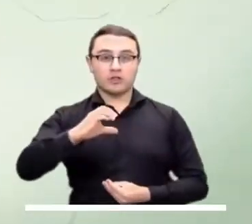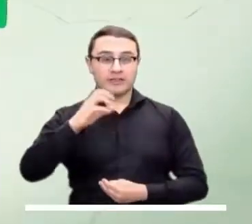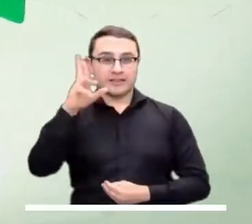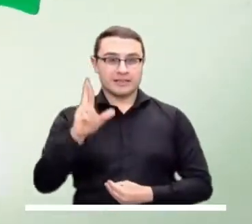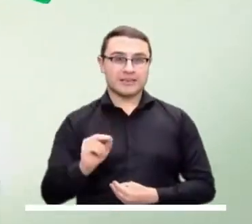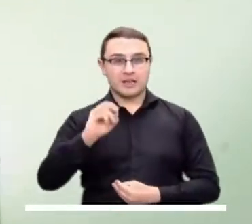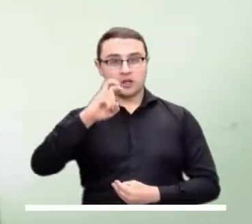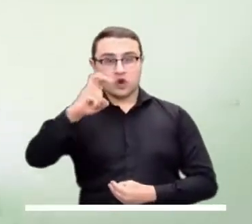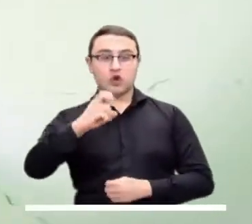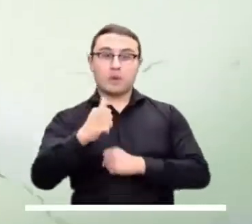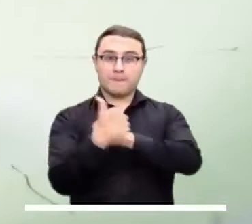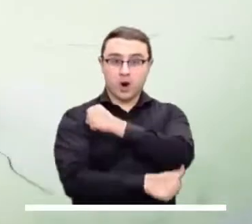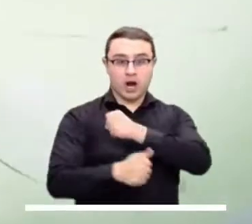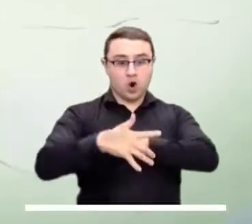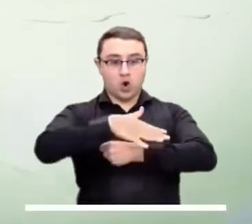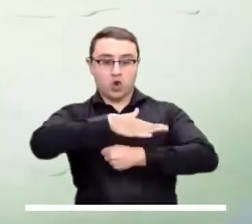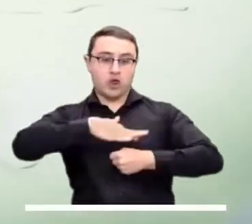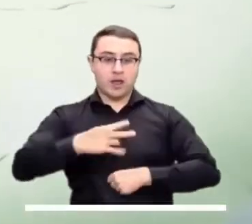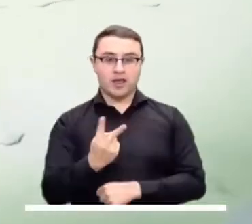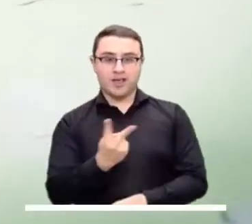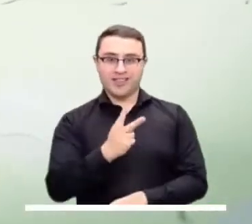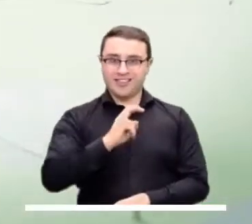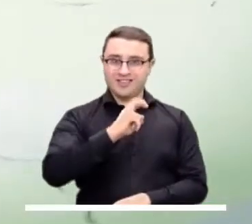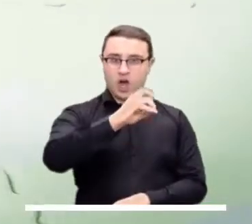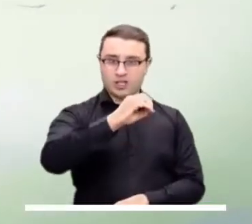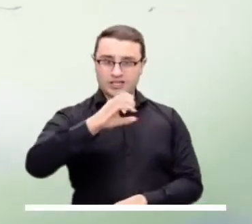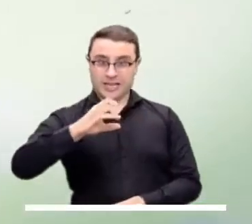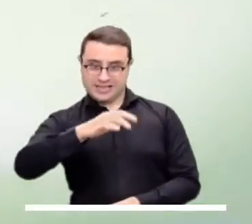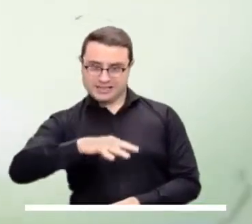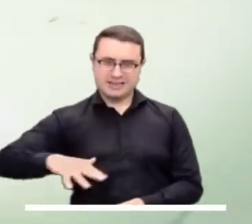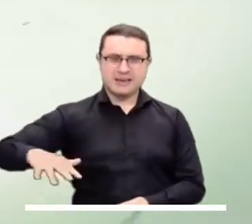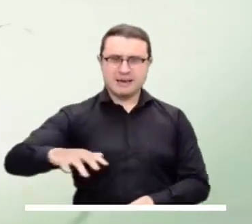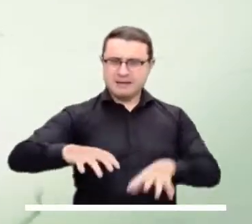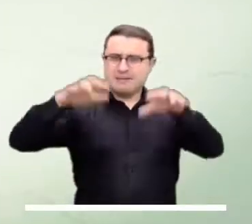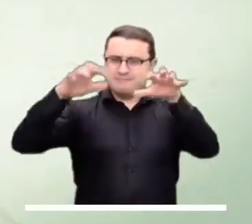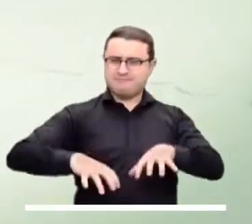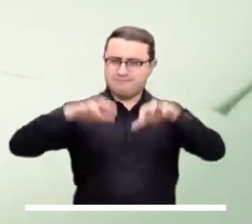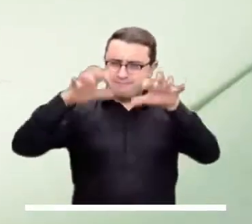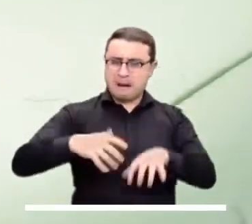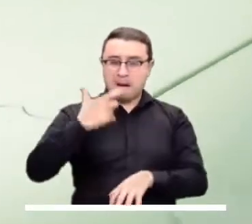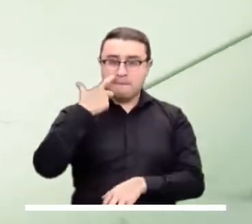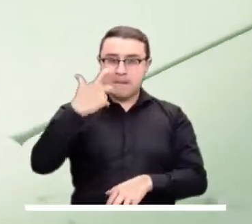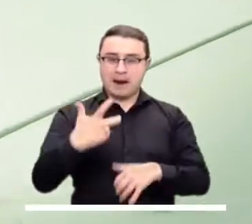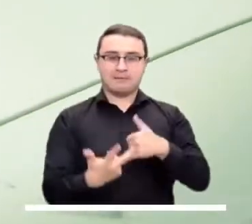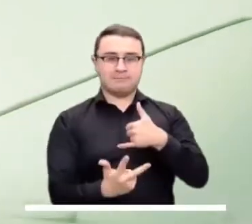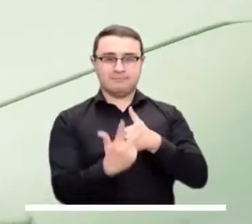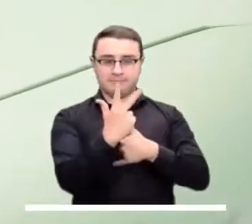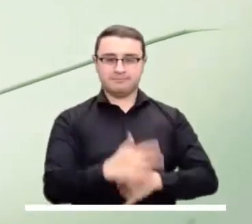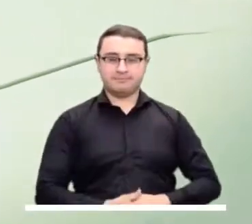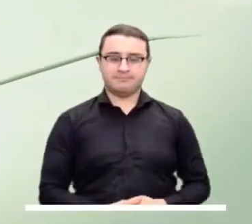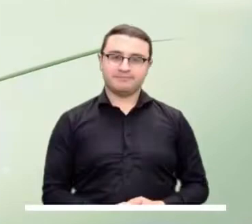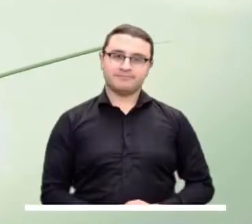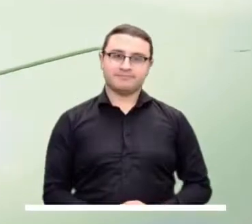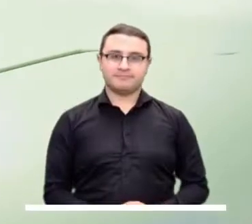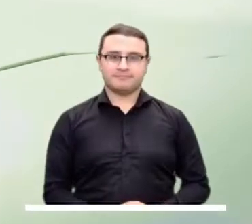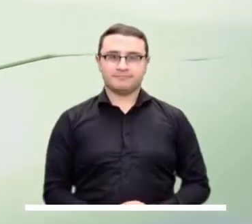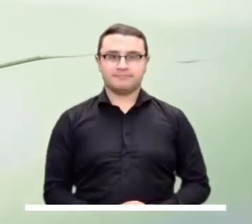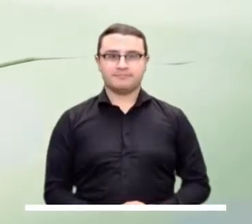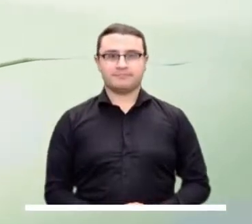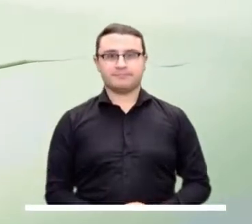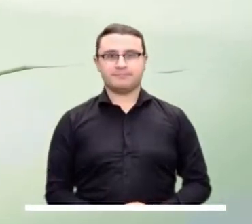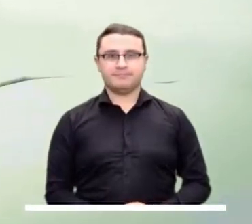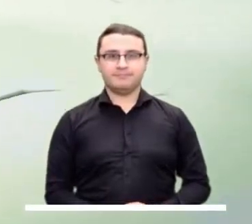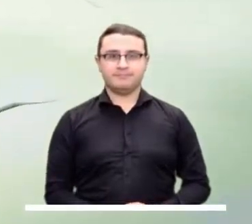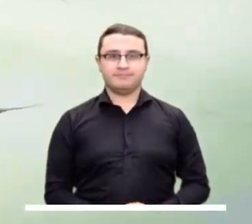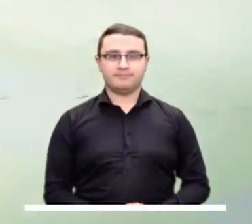El occidente de Antioquia, el norte de Risaralda y el noroccidente de Boyacá y Cundinamarca serían las zonas con mayor actividad lluviosa de los antes.